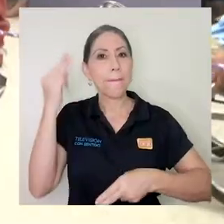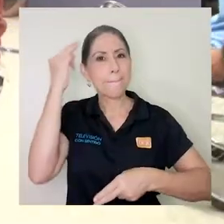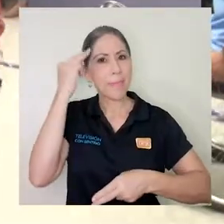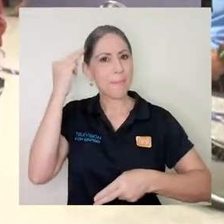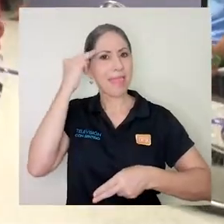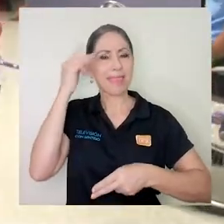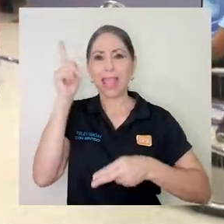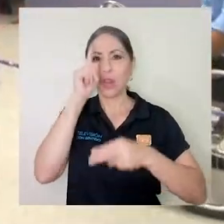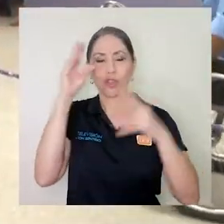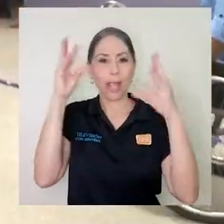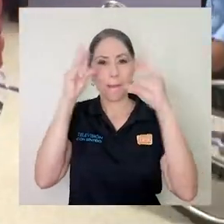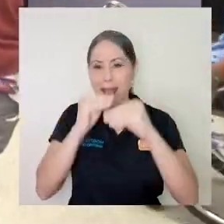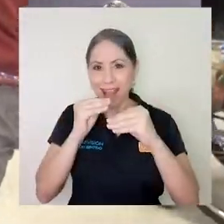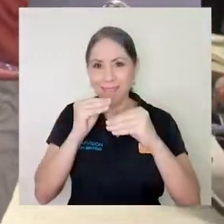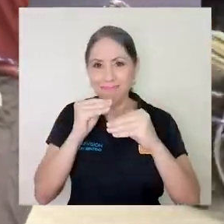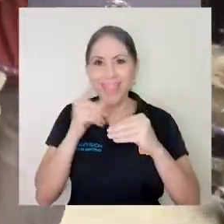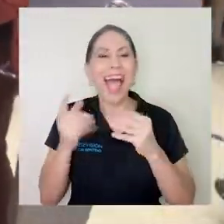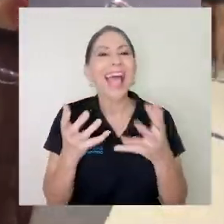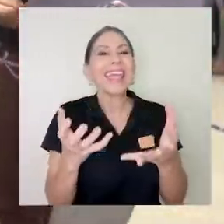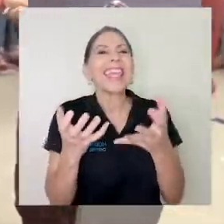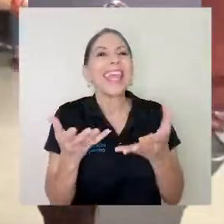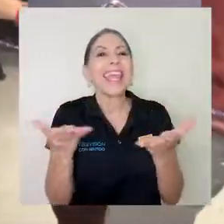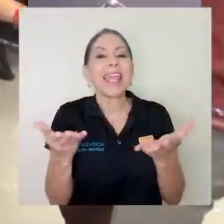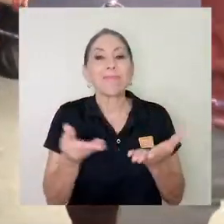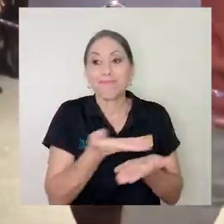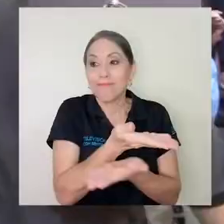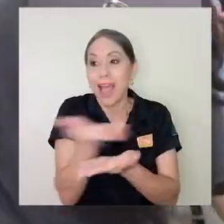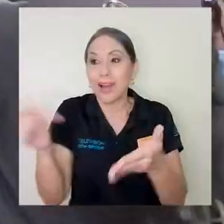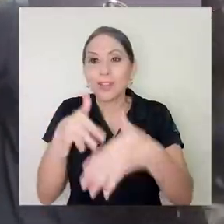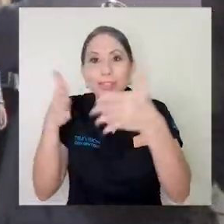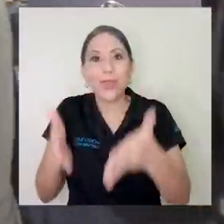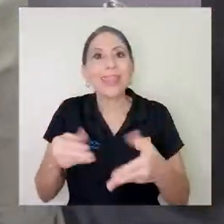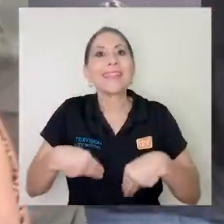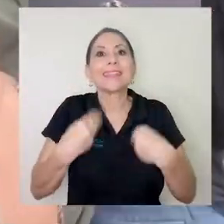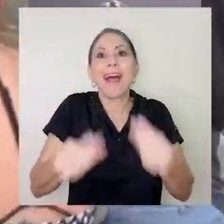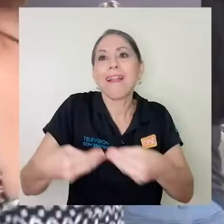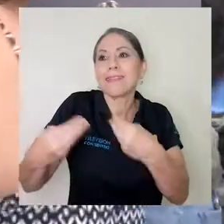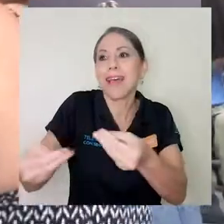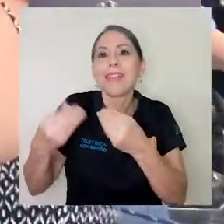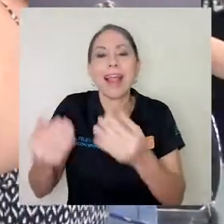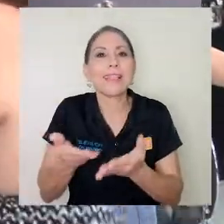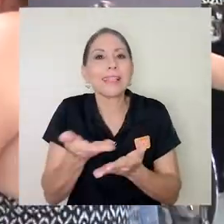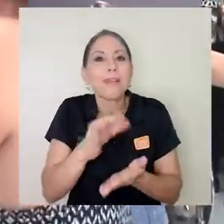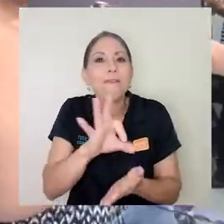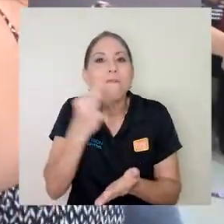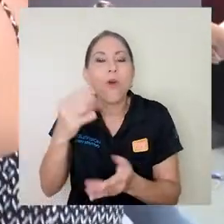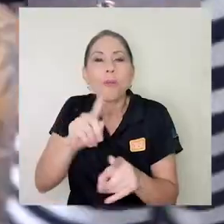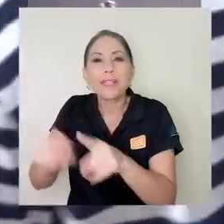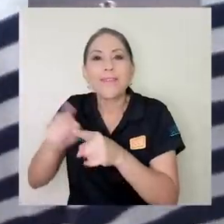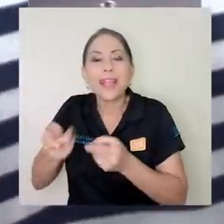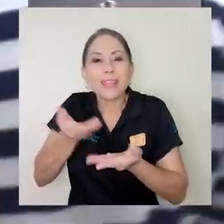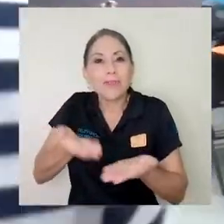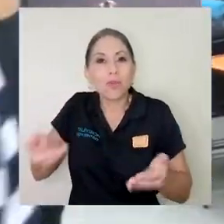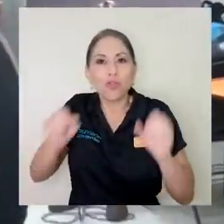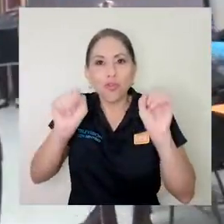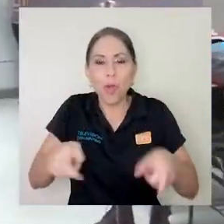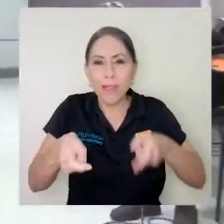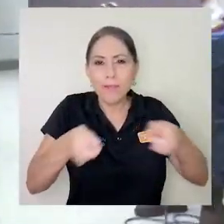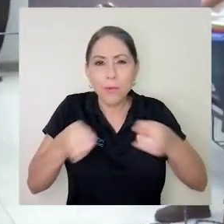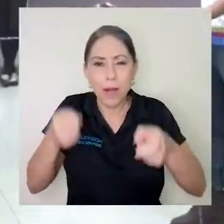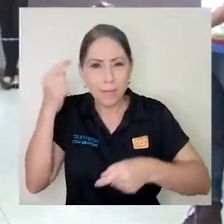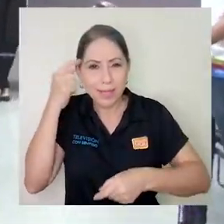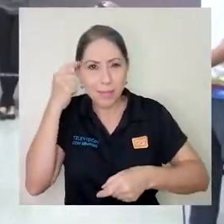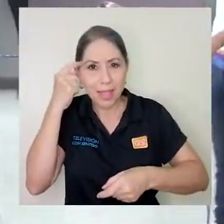Apaga, en el cual se pretende dotar a los estudiantes de herramientas para regular sus pensamientos. Sin embargo,